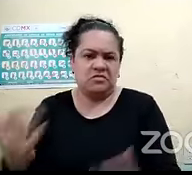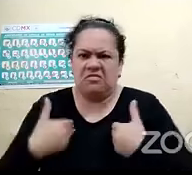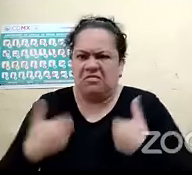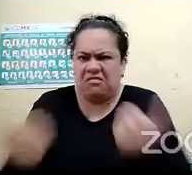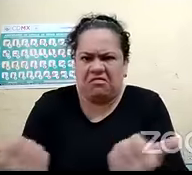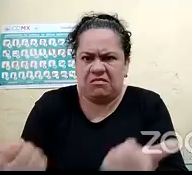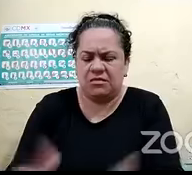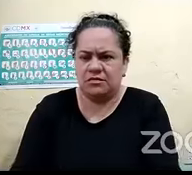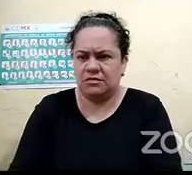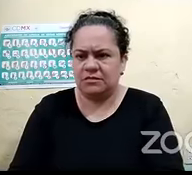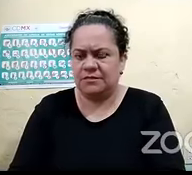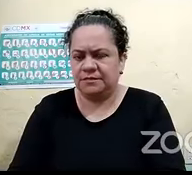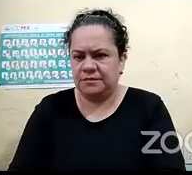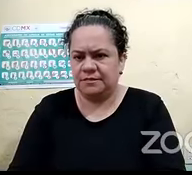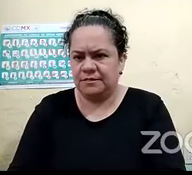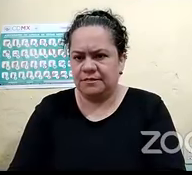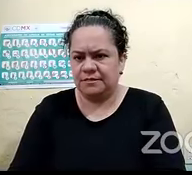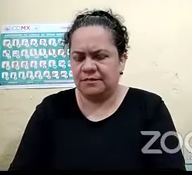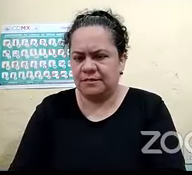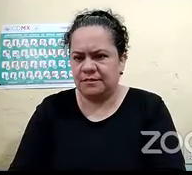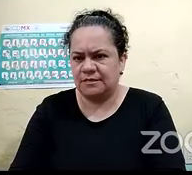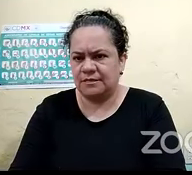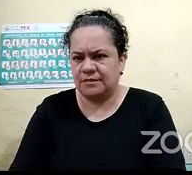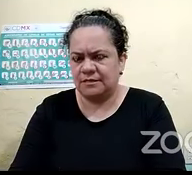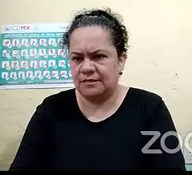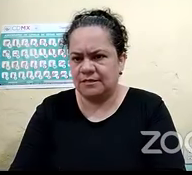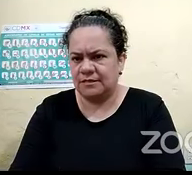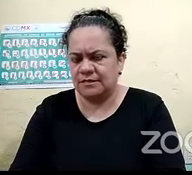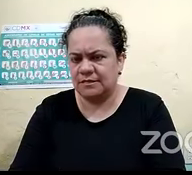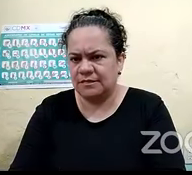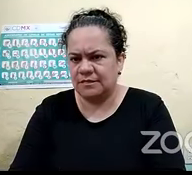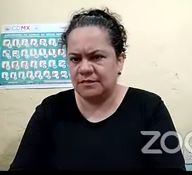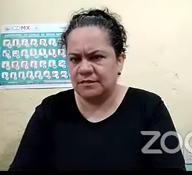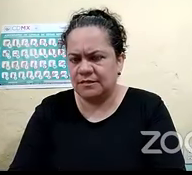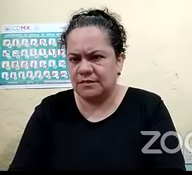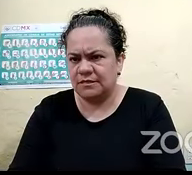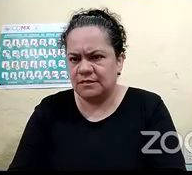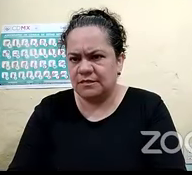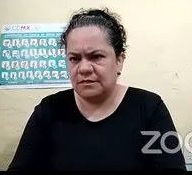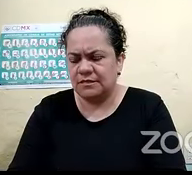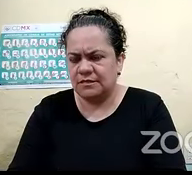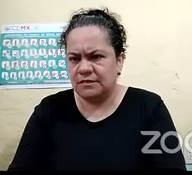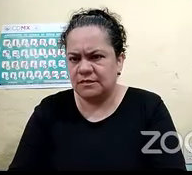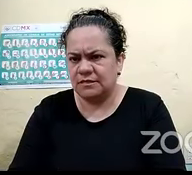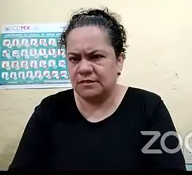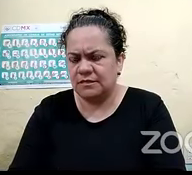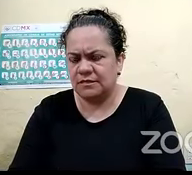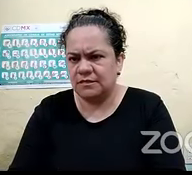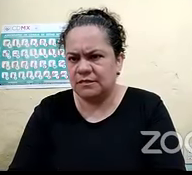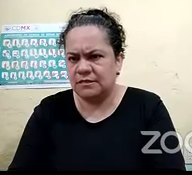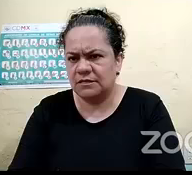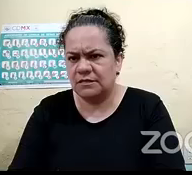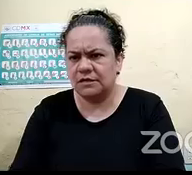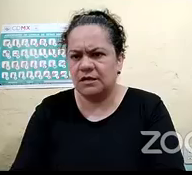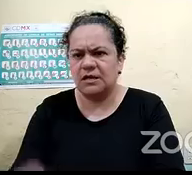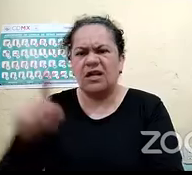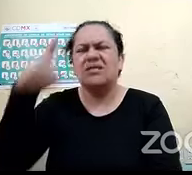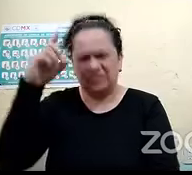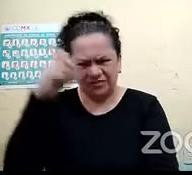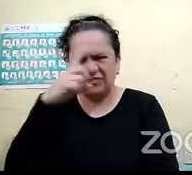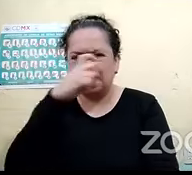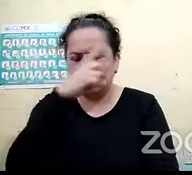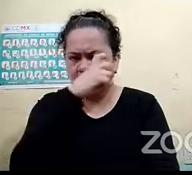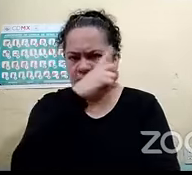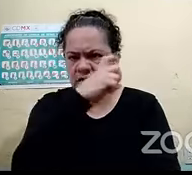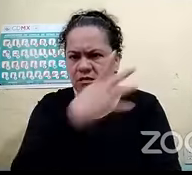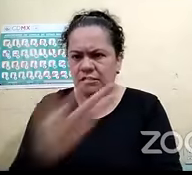sí pues coincido yo creo que es es algo muy complicado incluso para quienes